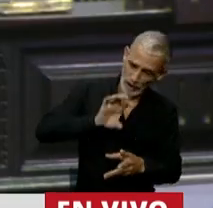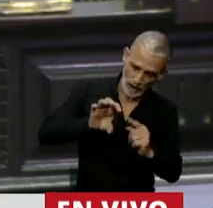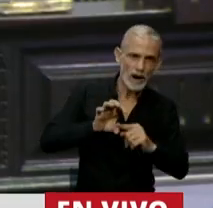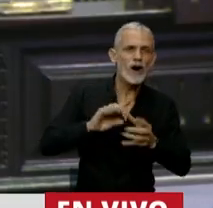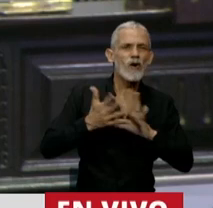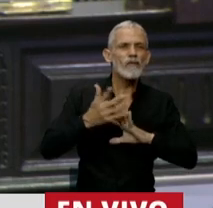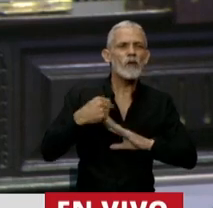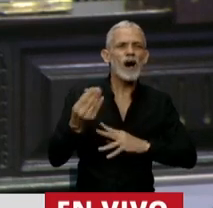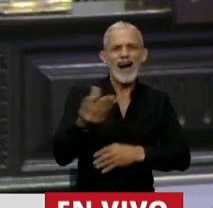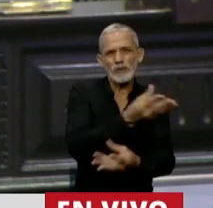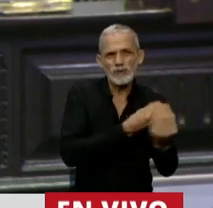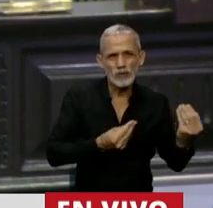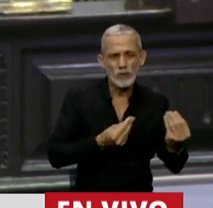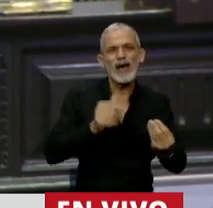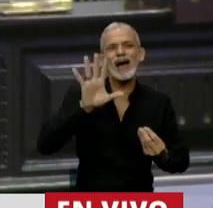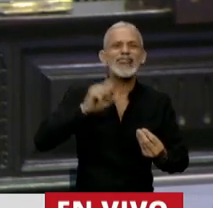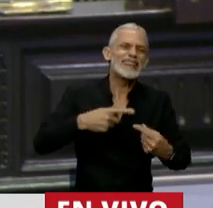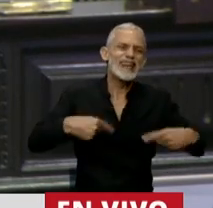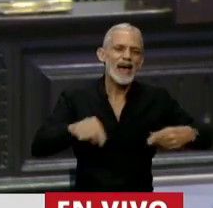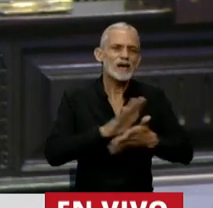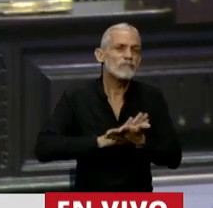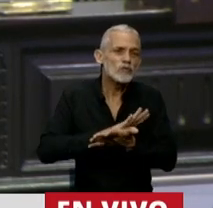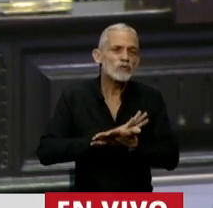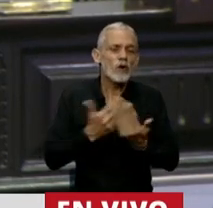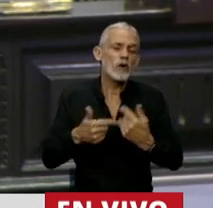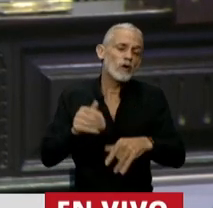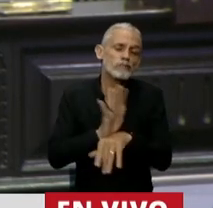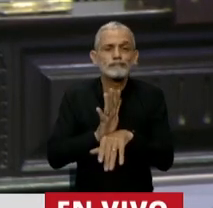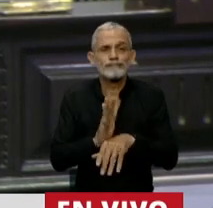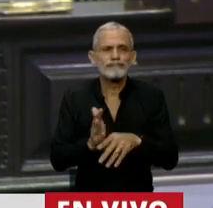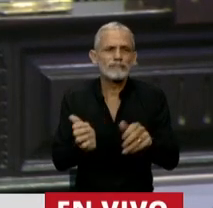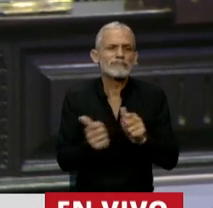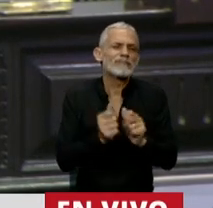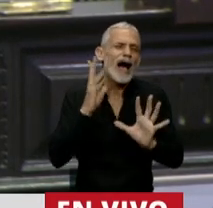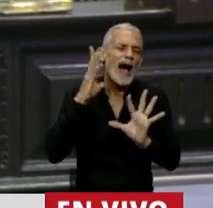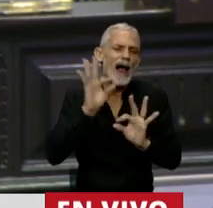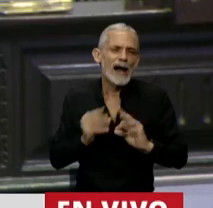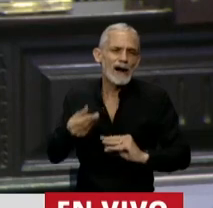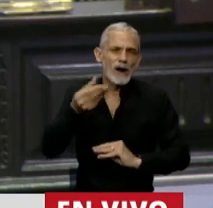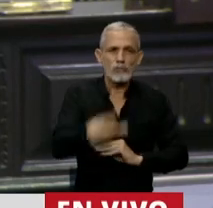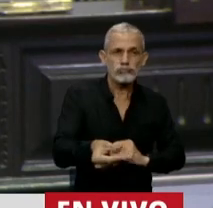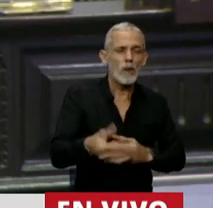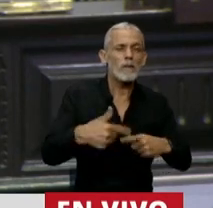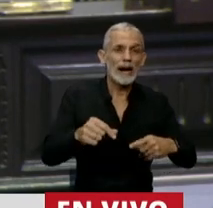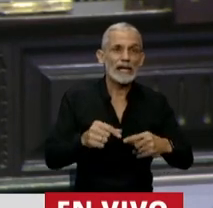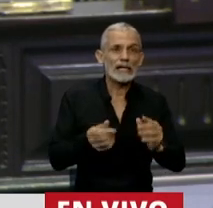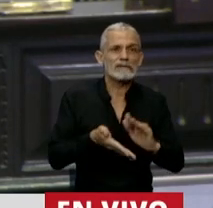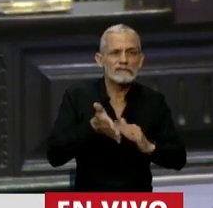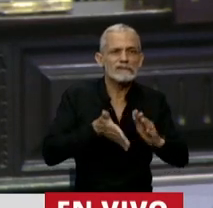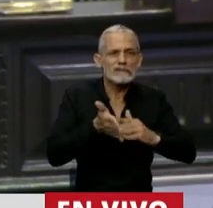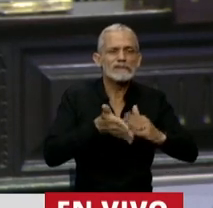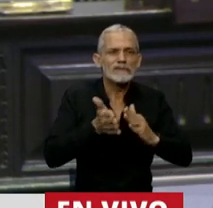en una filosofía solidaria viene a traer un acompañamiento parcial para ir saliendo